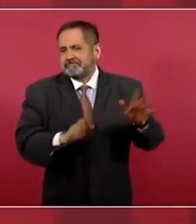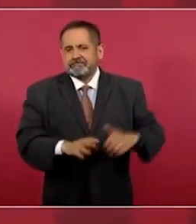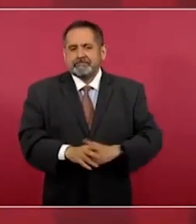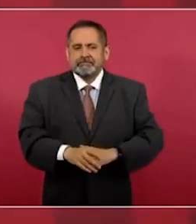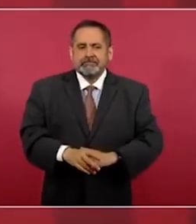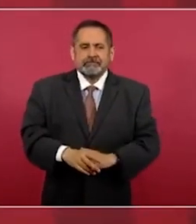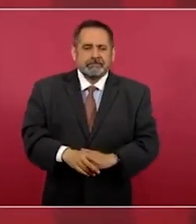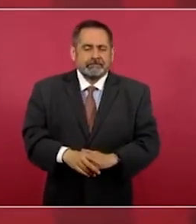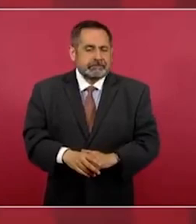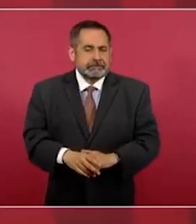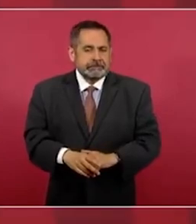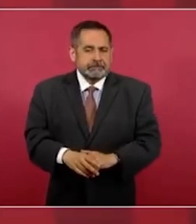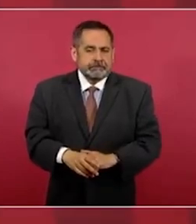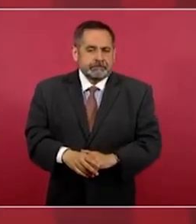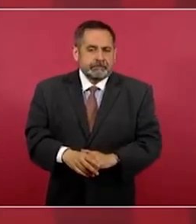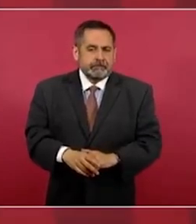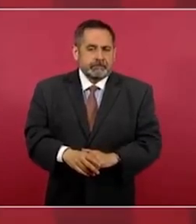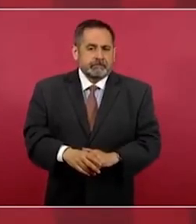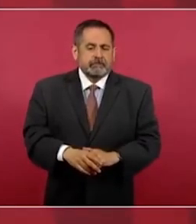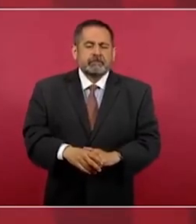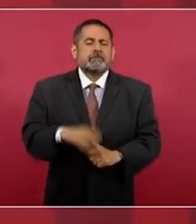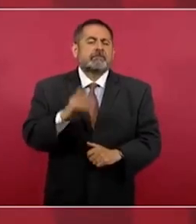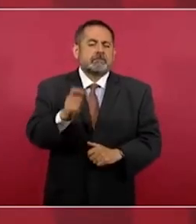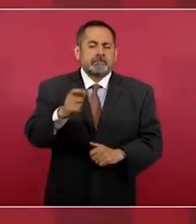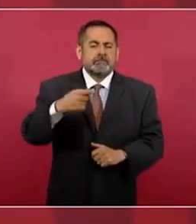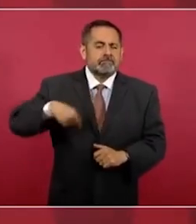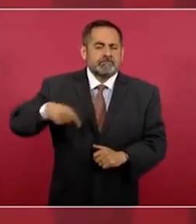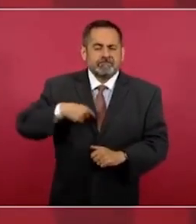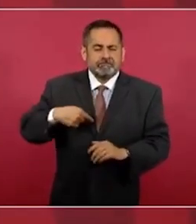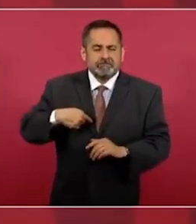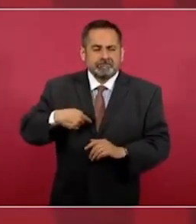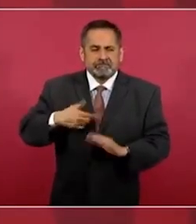Entonces, ¿qué fue lo que hicimos?